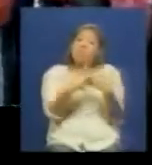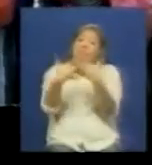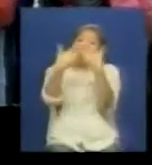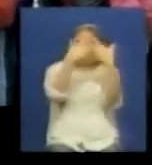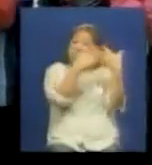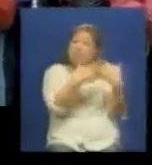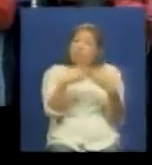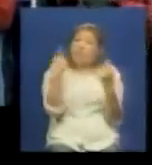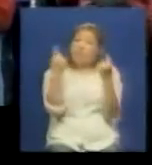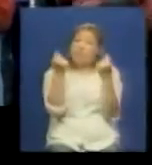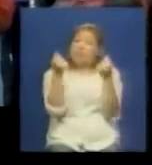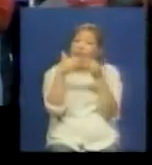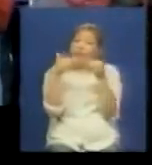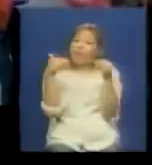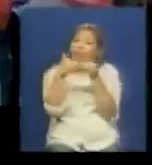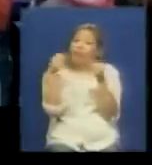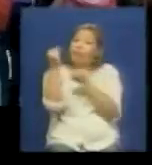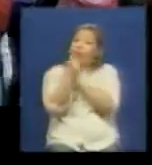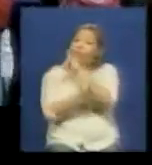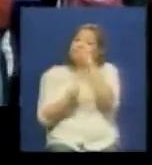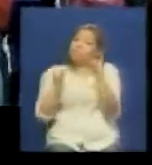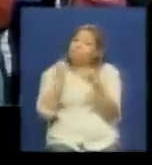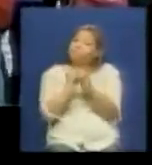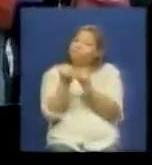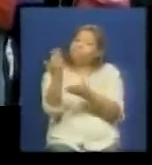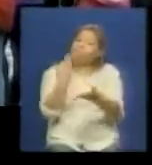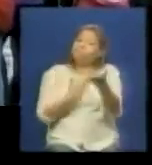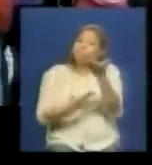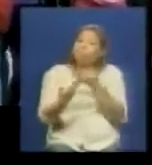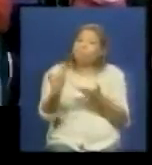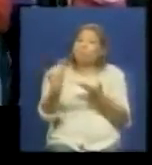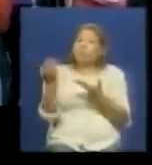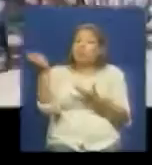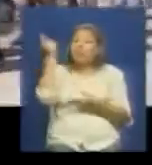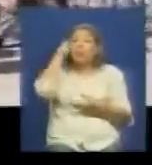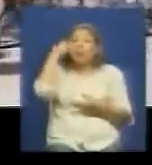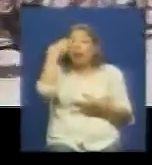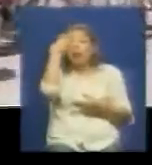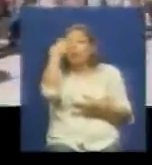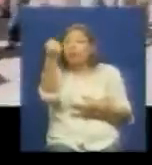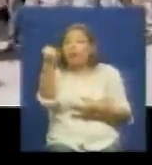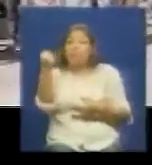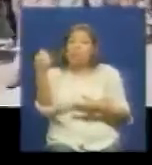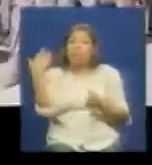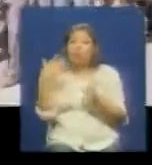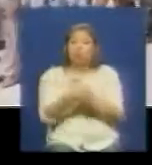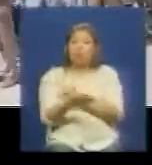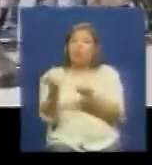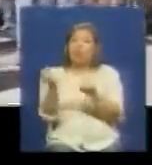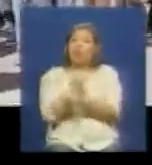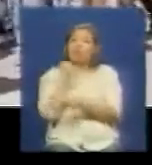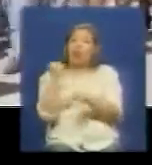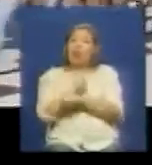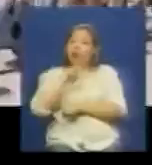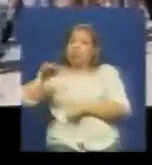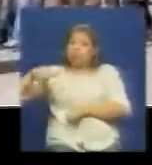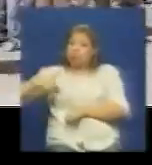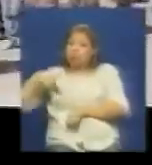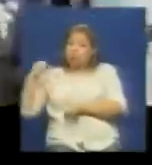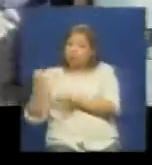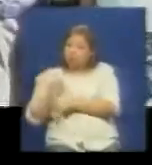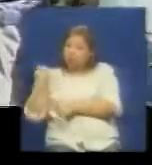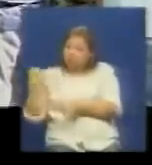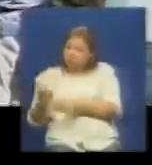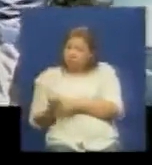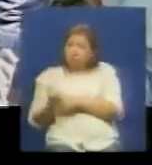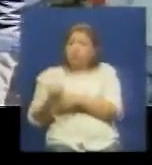tomemos conciencia de ellos y nos asumamos como proletariados nos asumamos como clase trabajadora nos asumamos